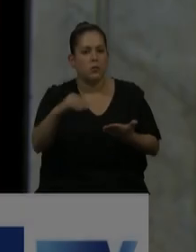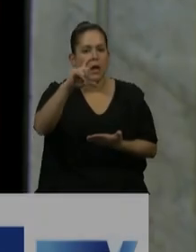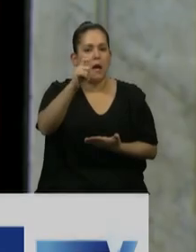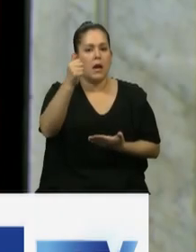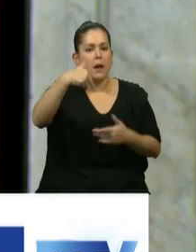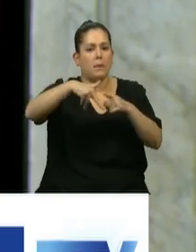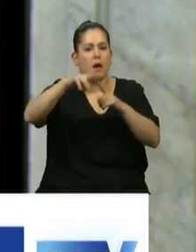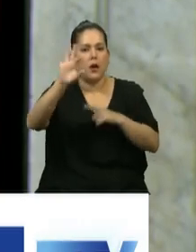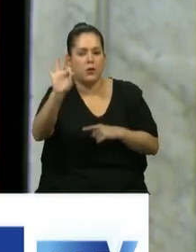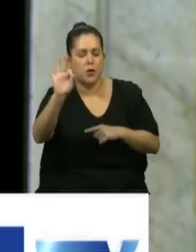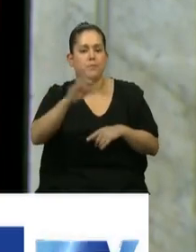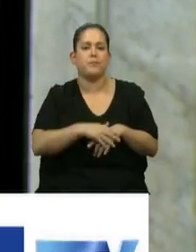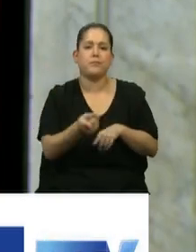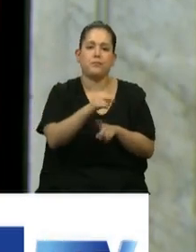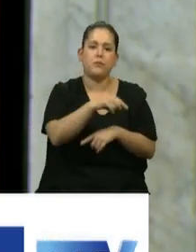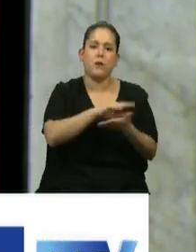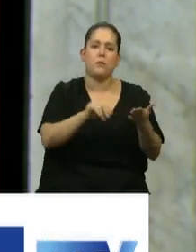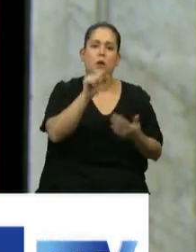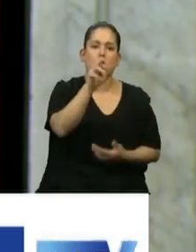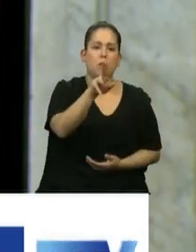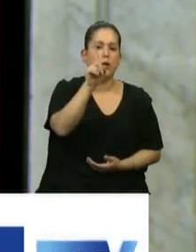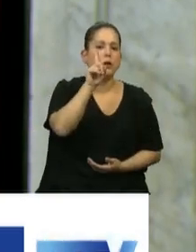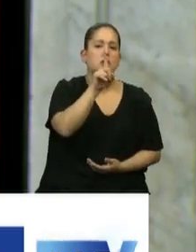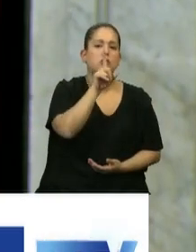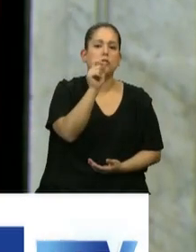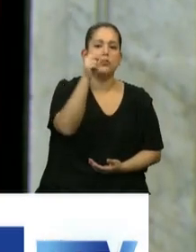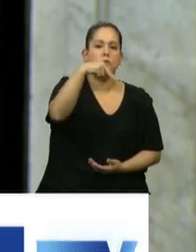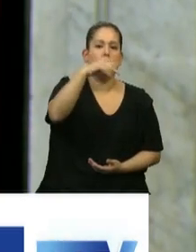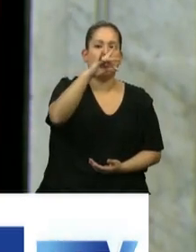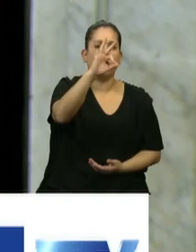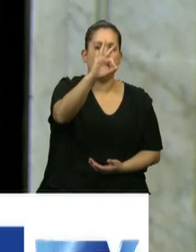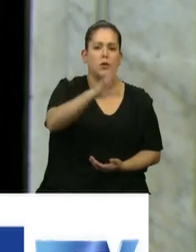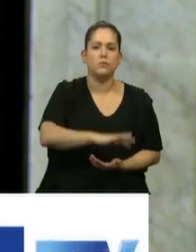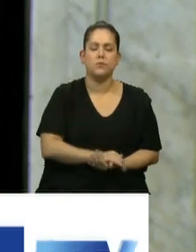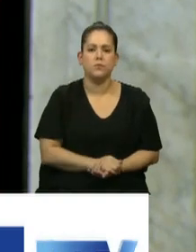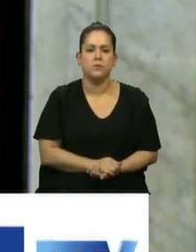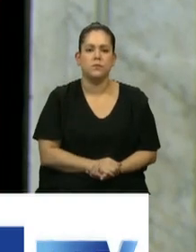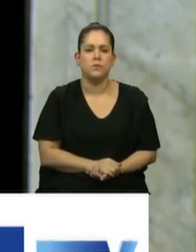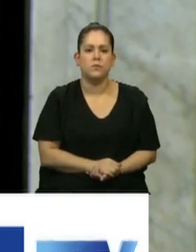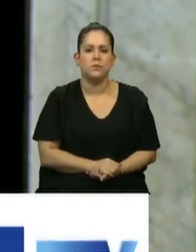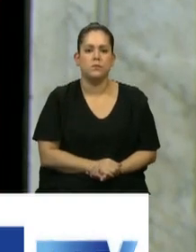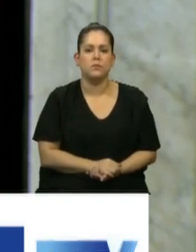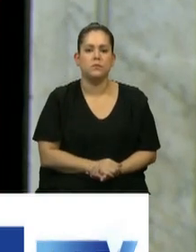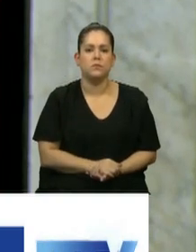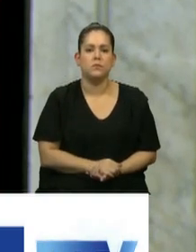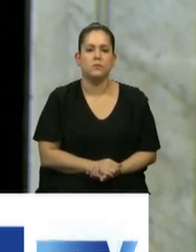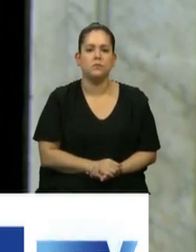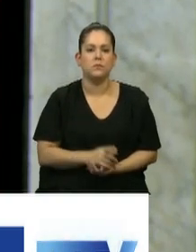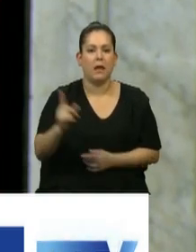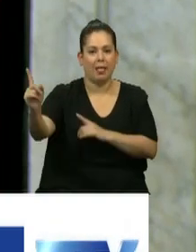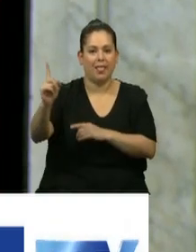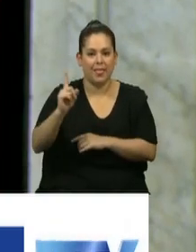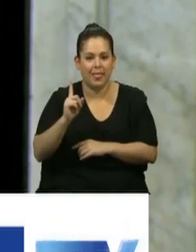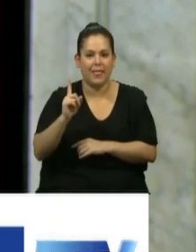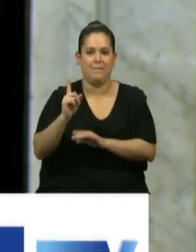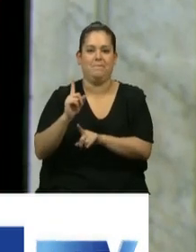Tiene la palabra el diputado Cristian Ritondo, que venía a dirigirse a la presidencia.